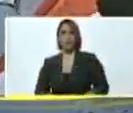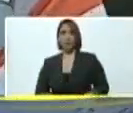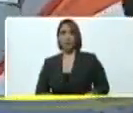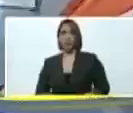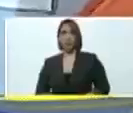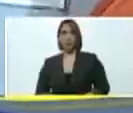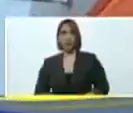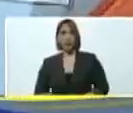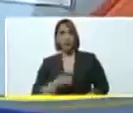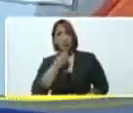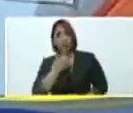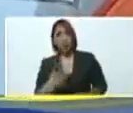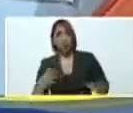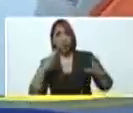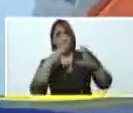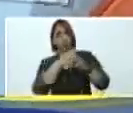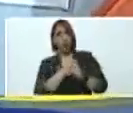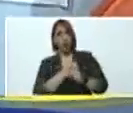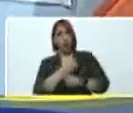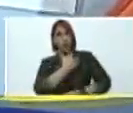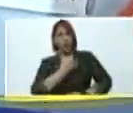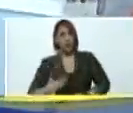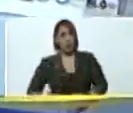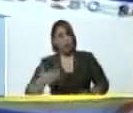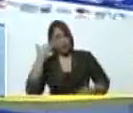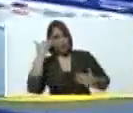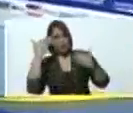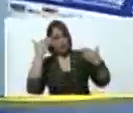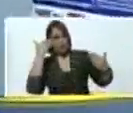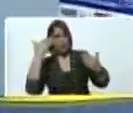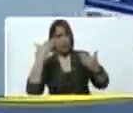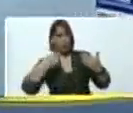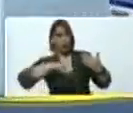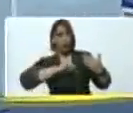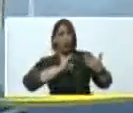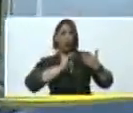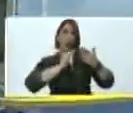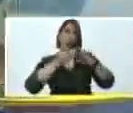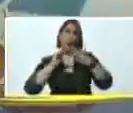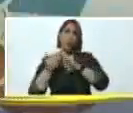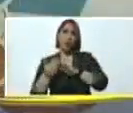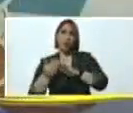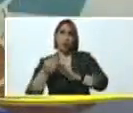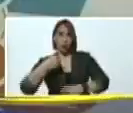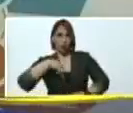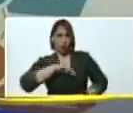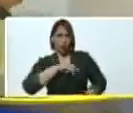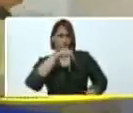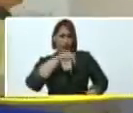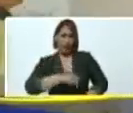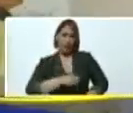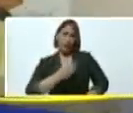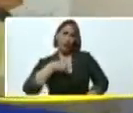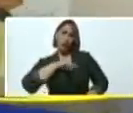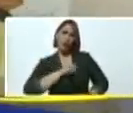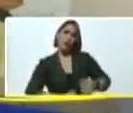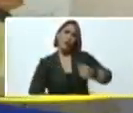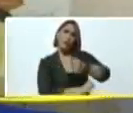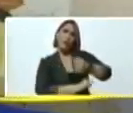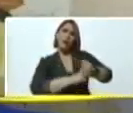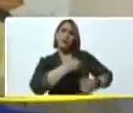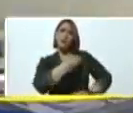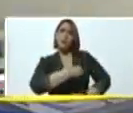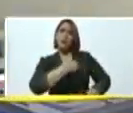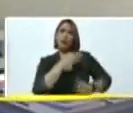Buenas noches, presidente. Un saludo revolucionario de nuestra comunidad Federico Quirós. Hoy nos encontramos aquí en nuestra base de emisiones, en la casita de